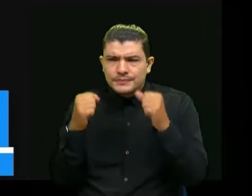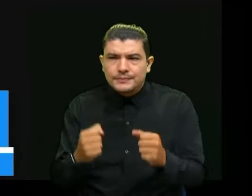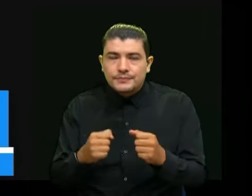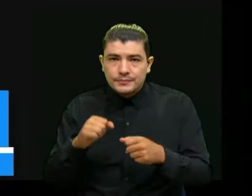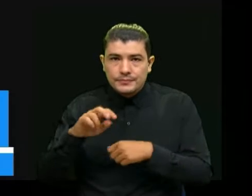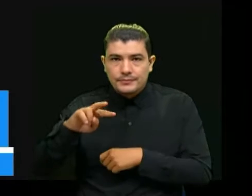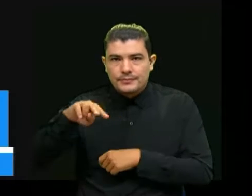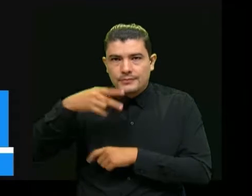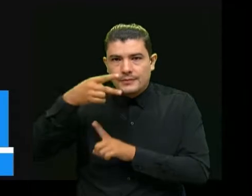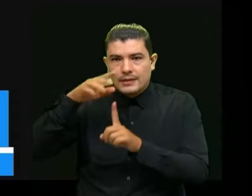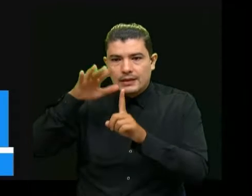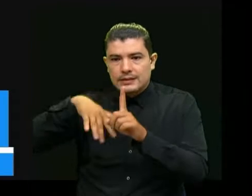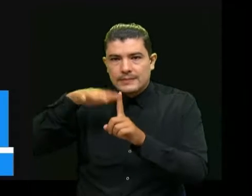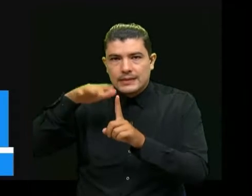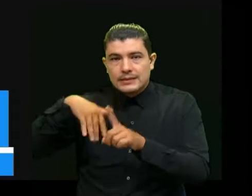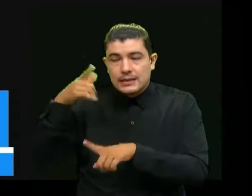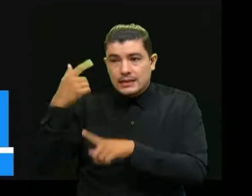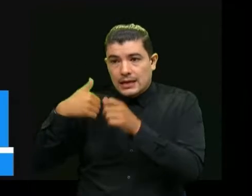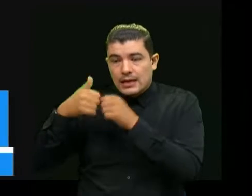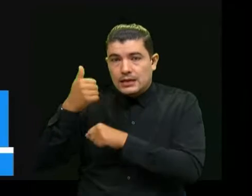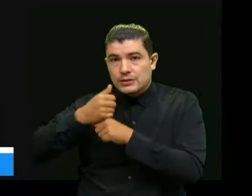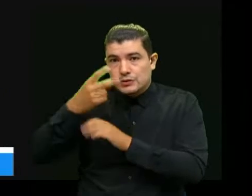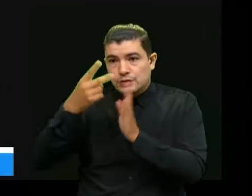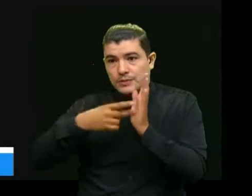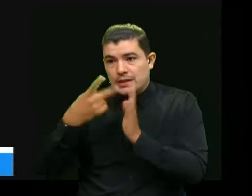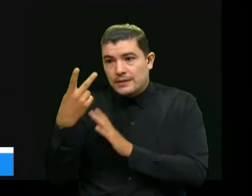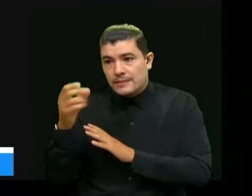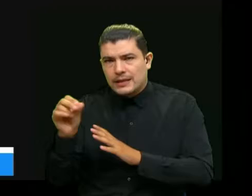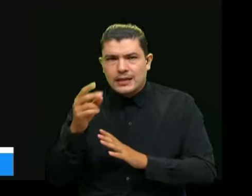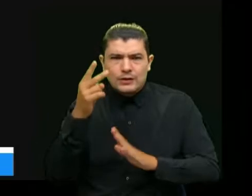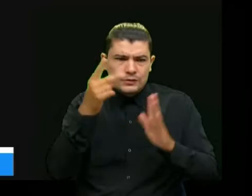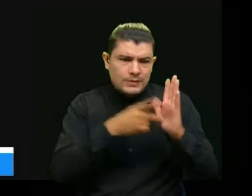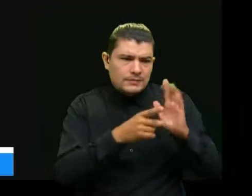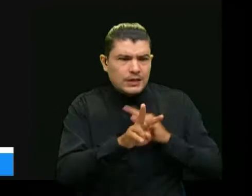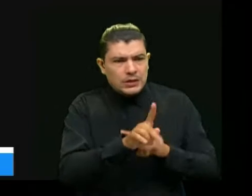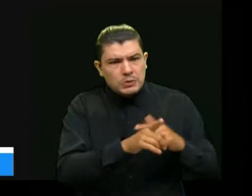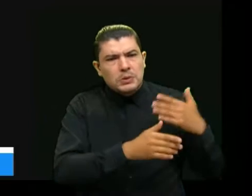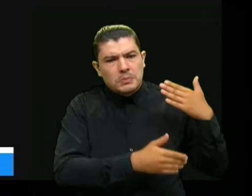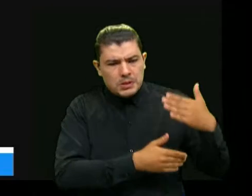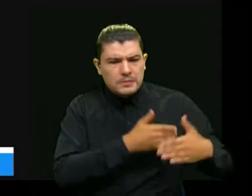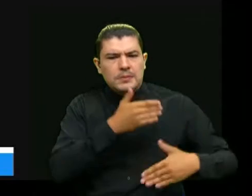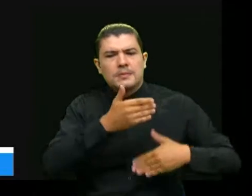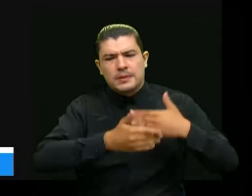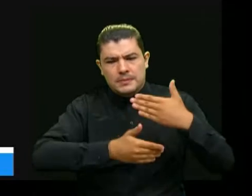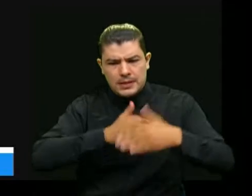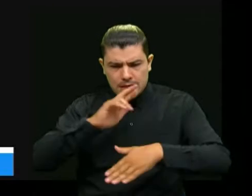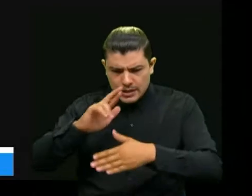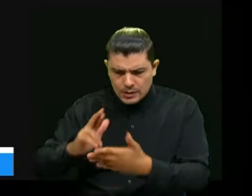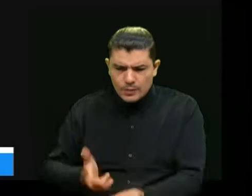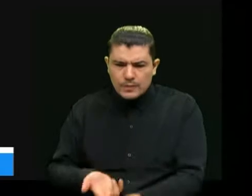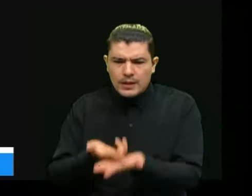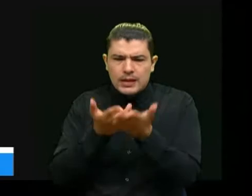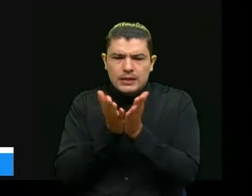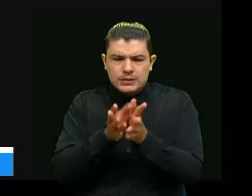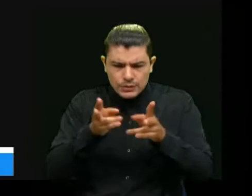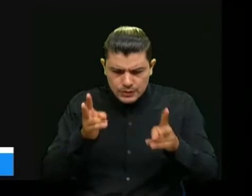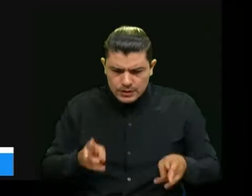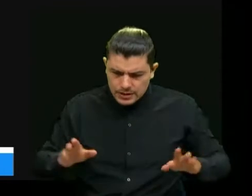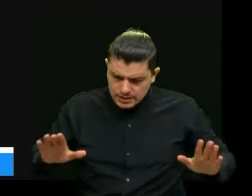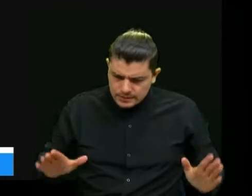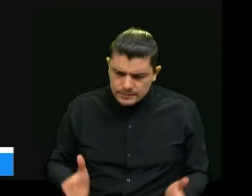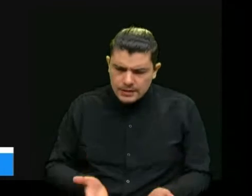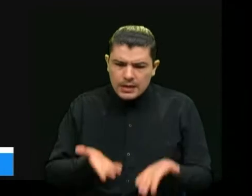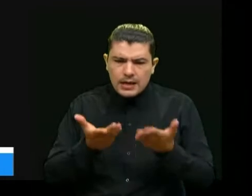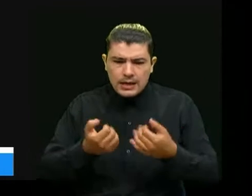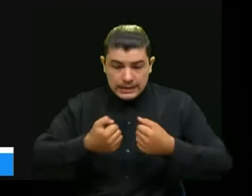el segundo semestre del 2020 y el 2021 fue de recuperación, de reintegro de estudiantes y de hacer